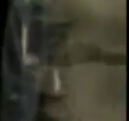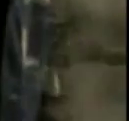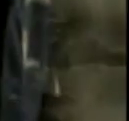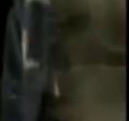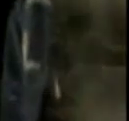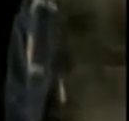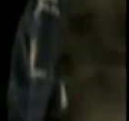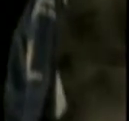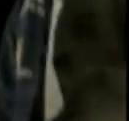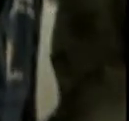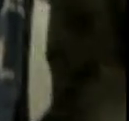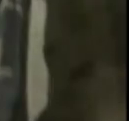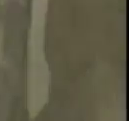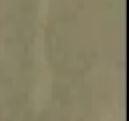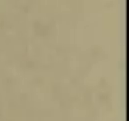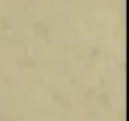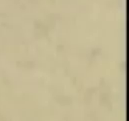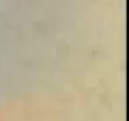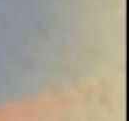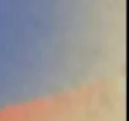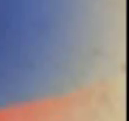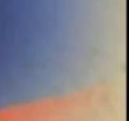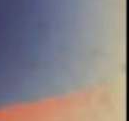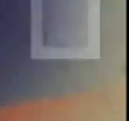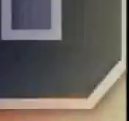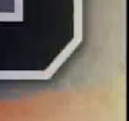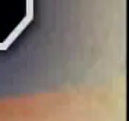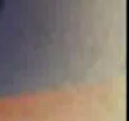La historia nos juzgará.